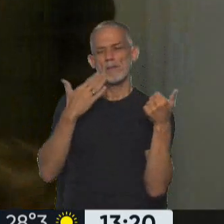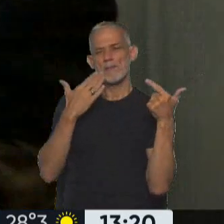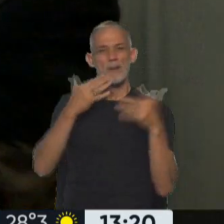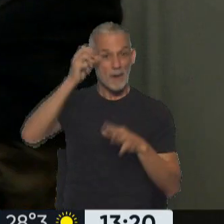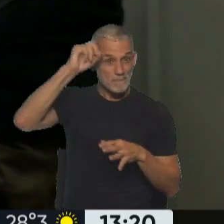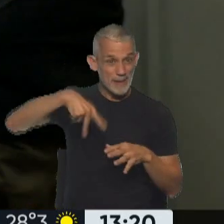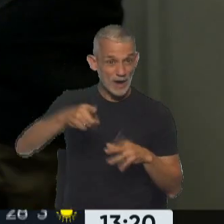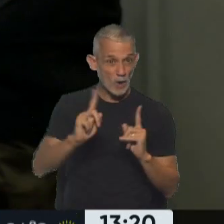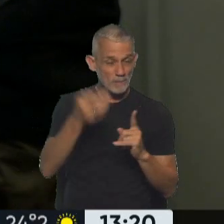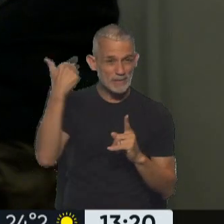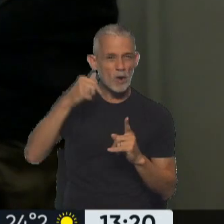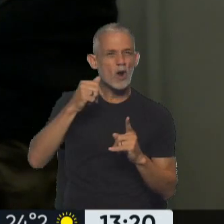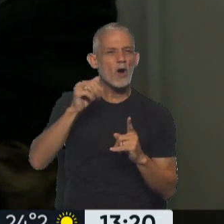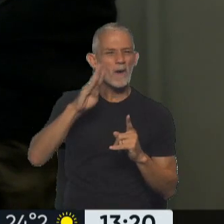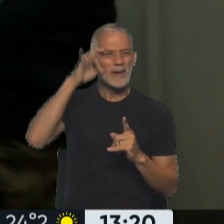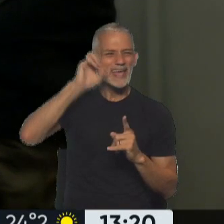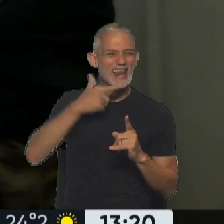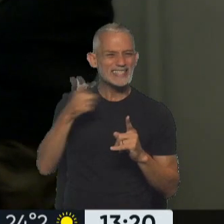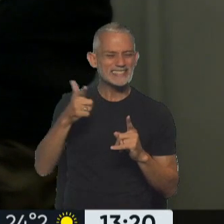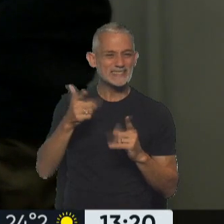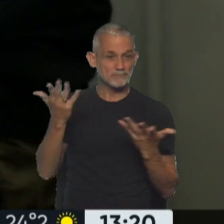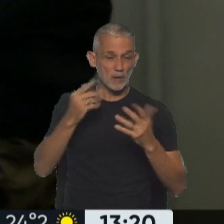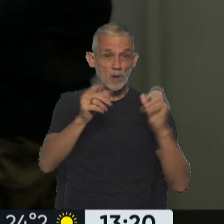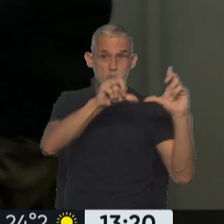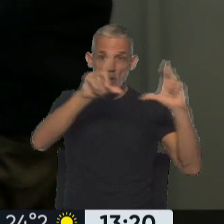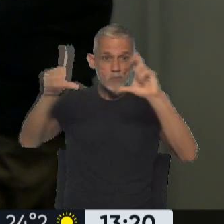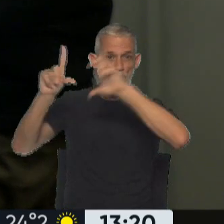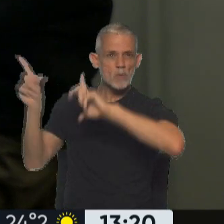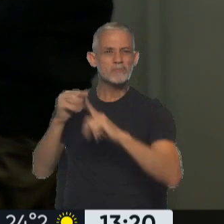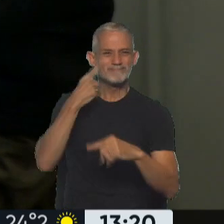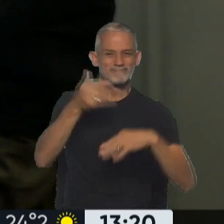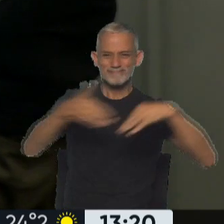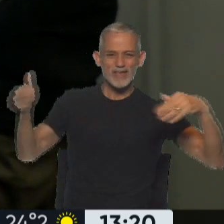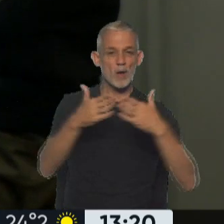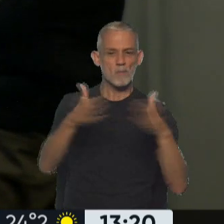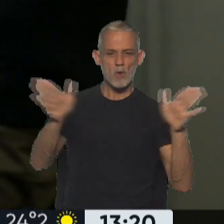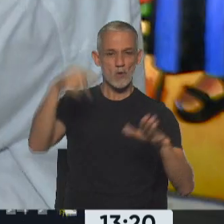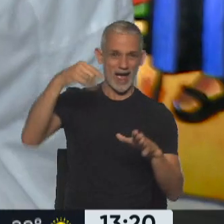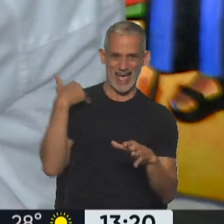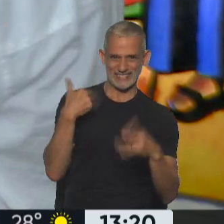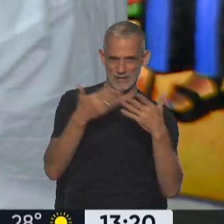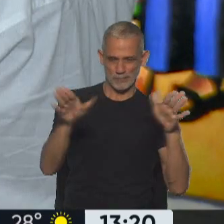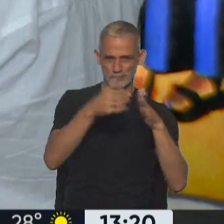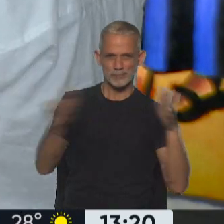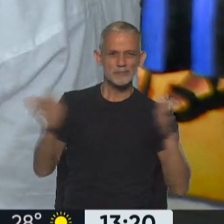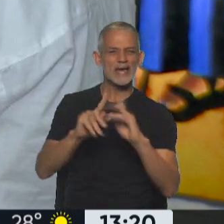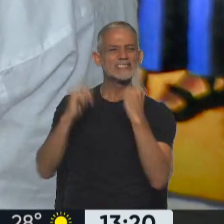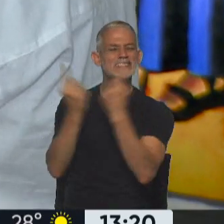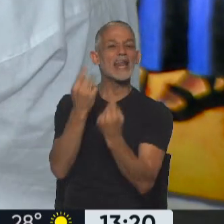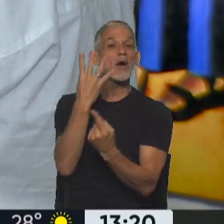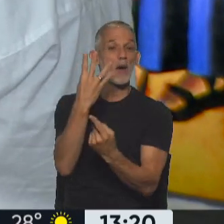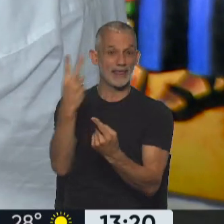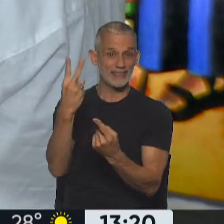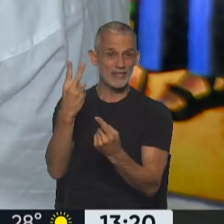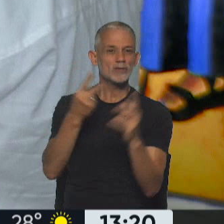perón que hizo Eduardo Iglesias Brickles. Todo esto se puede ver en estos días, acaba de abrir en el día de ayer, es en la sala 42